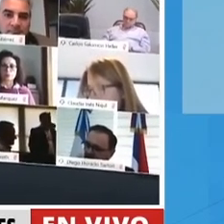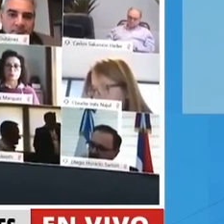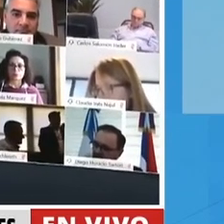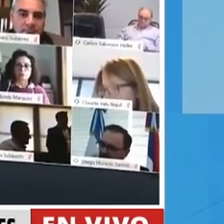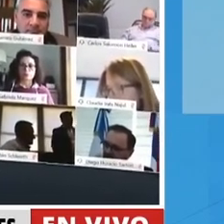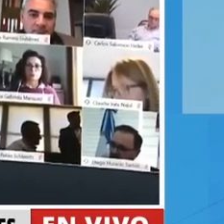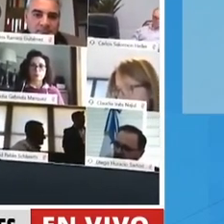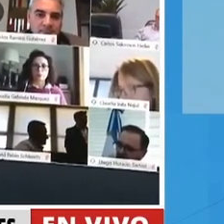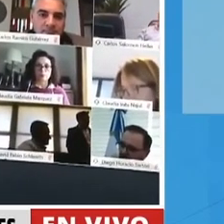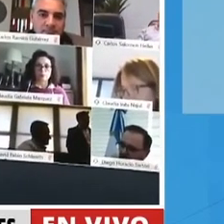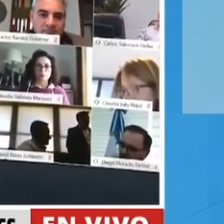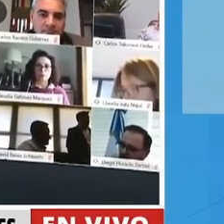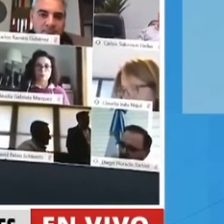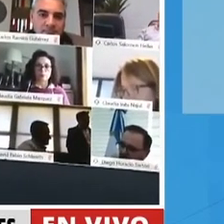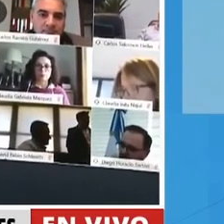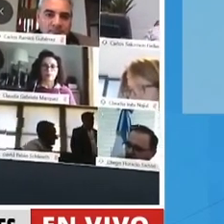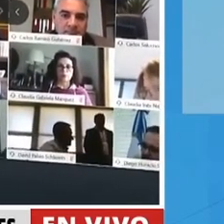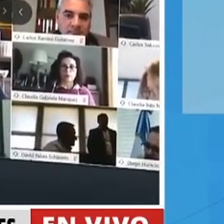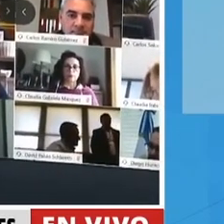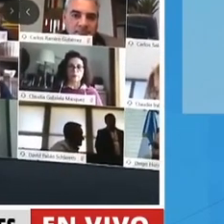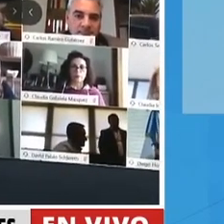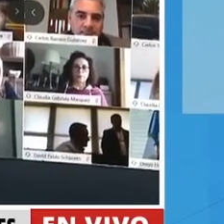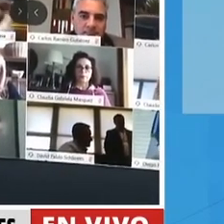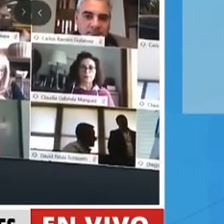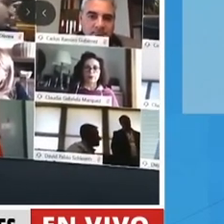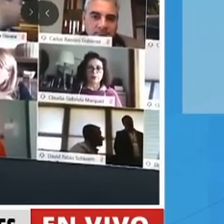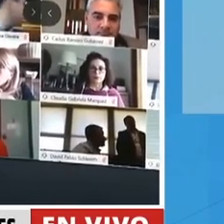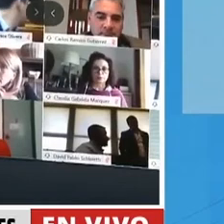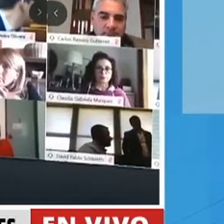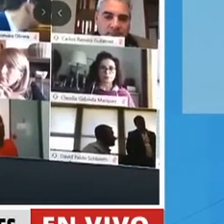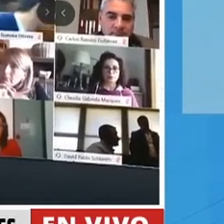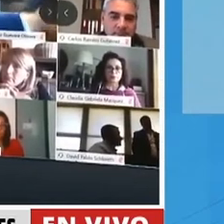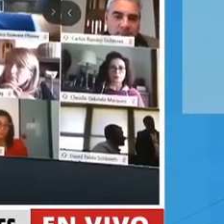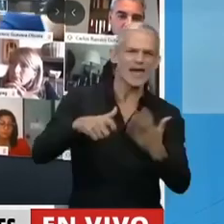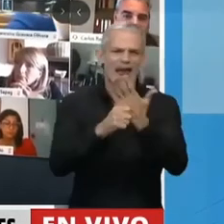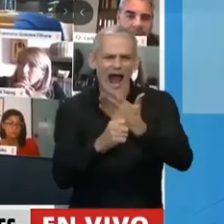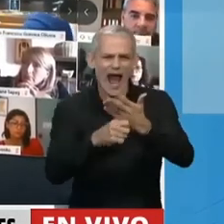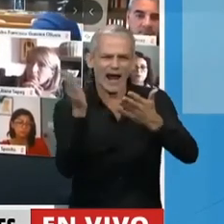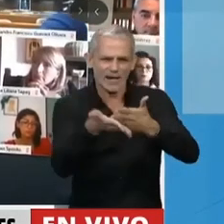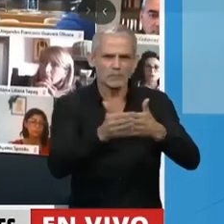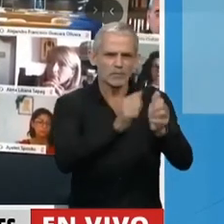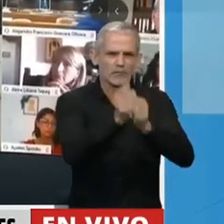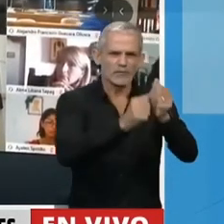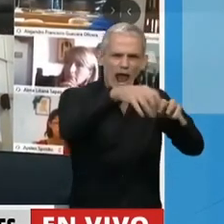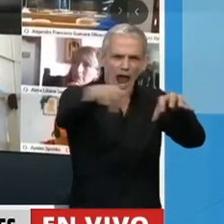pasando por innumerable cantidad de fábricas, frigoríficos, etc. Y